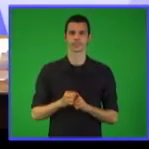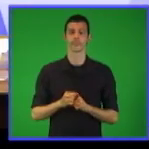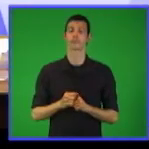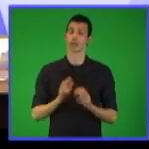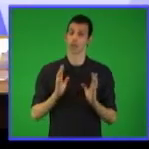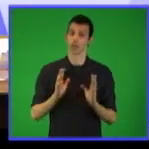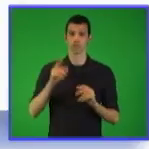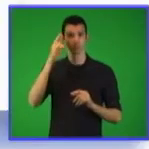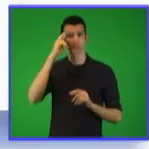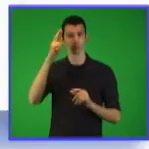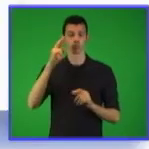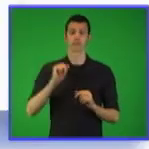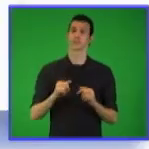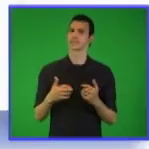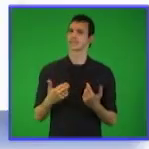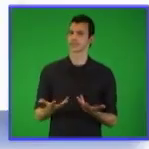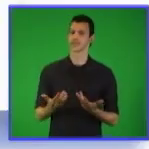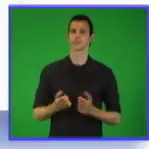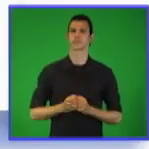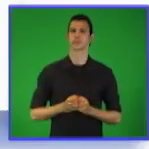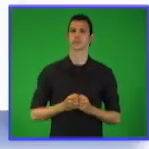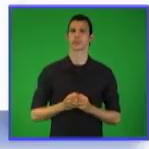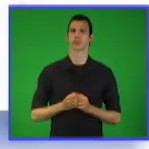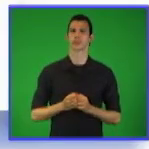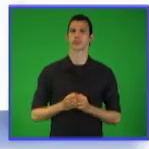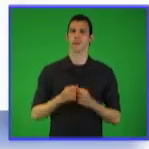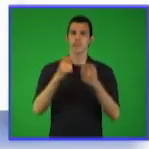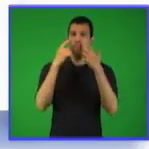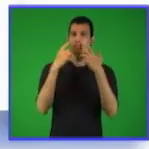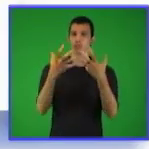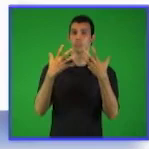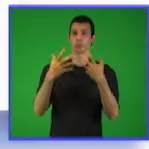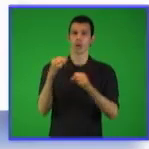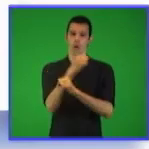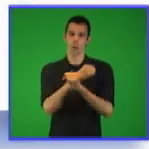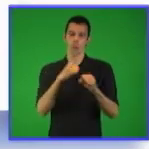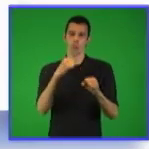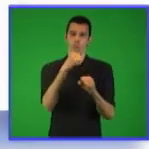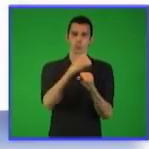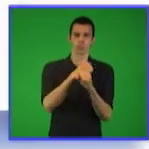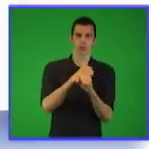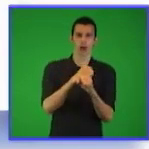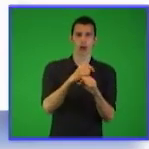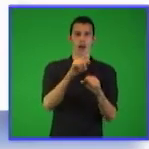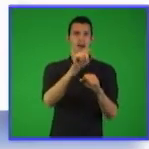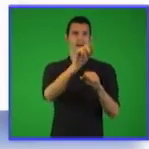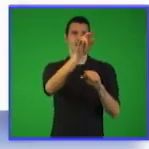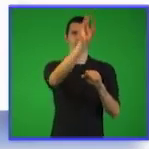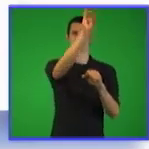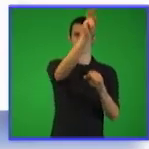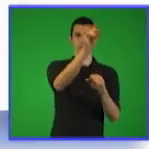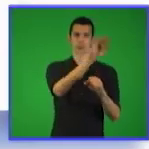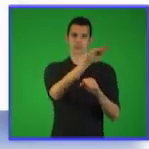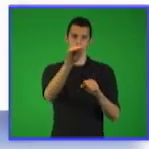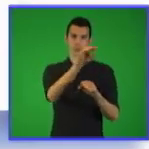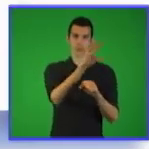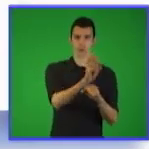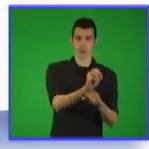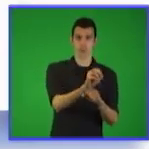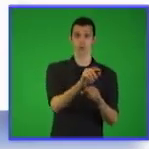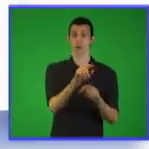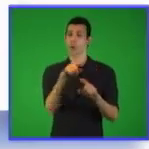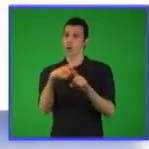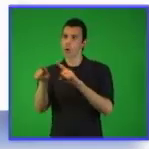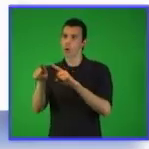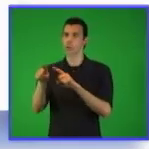ustedes. Recuerden que tanto la operación de erradicación como la logaritmación